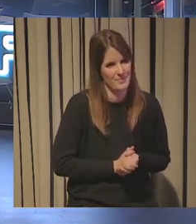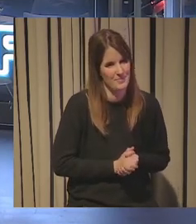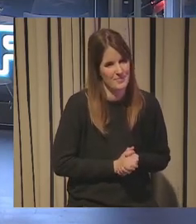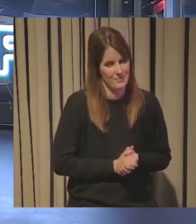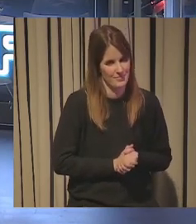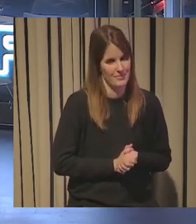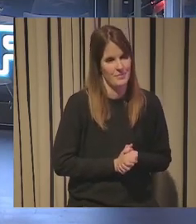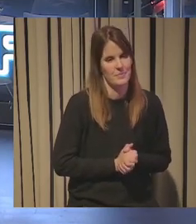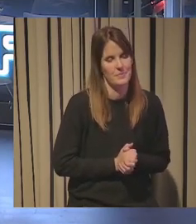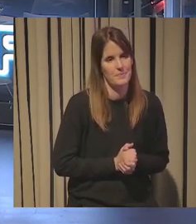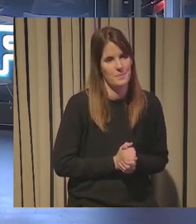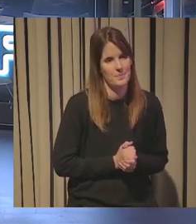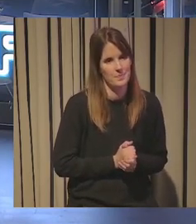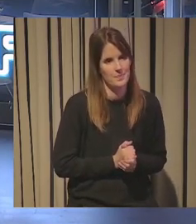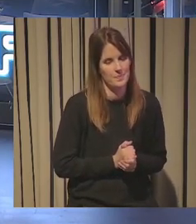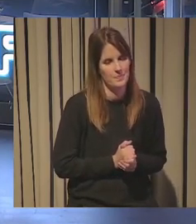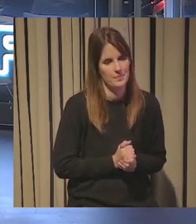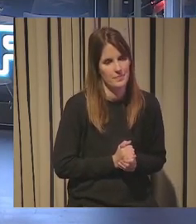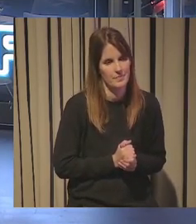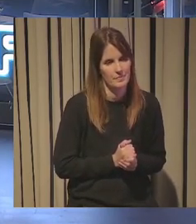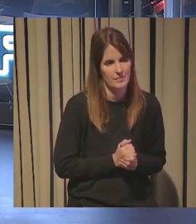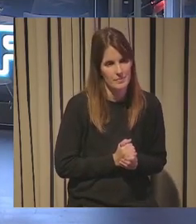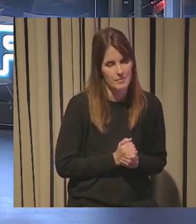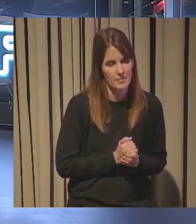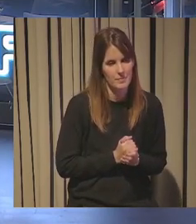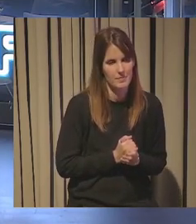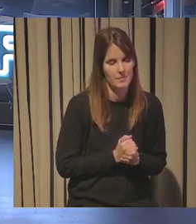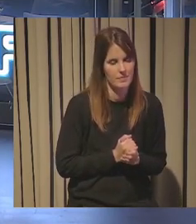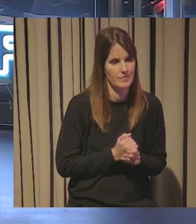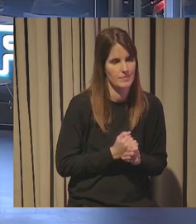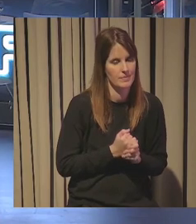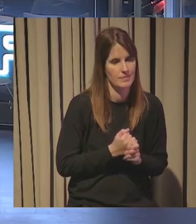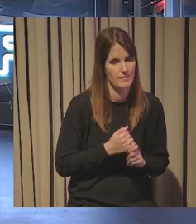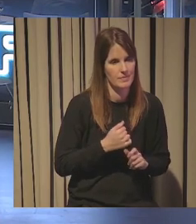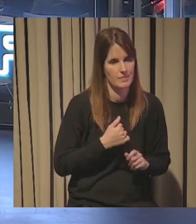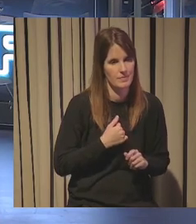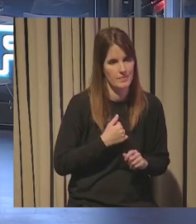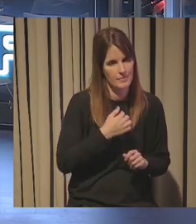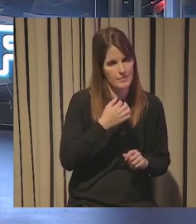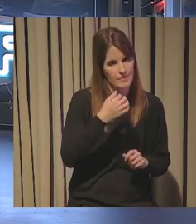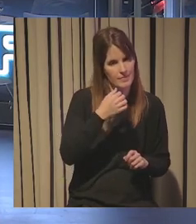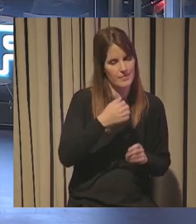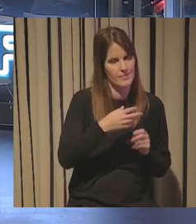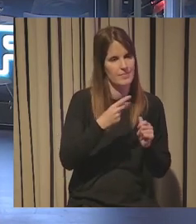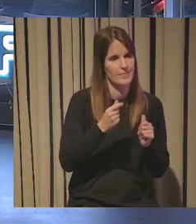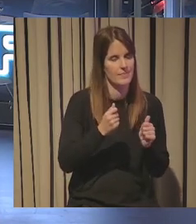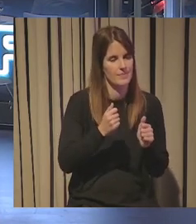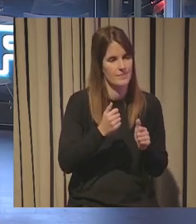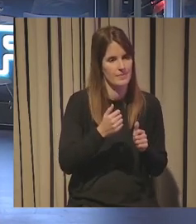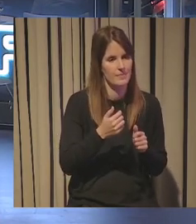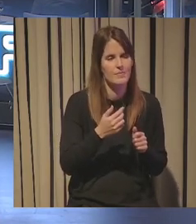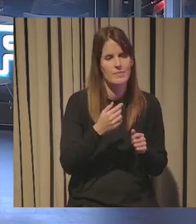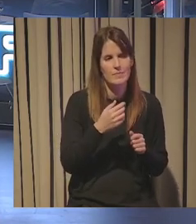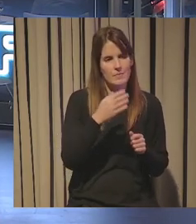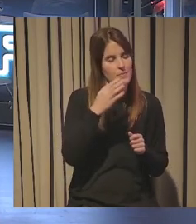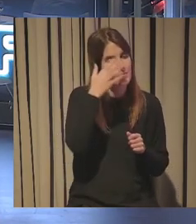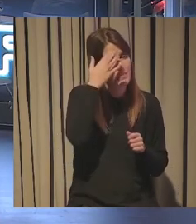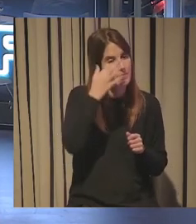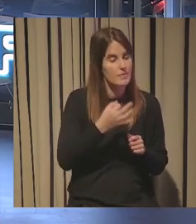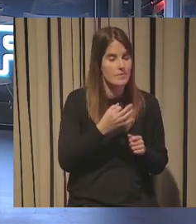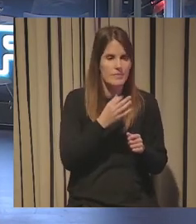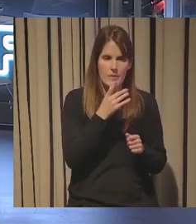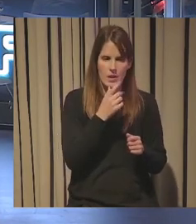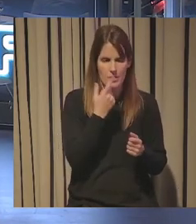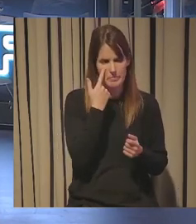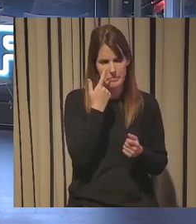bueno yo creo que seguro que estará de alguna manera recogida también pero creo que hay una tendencia y un cambio bastante